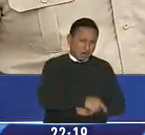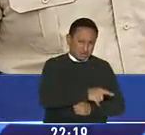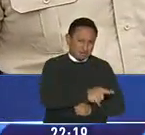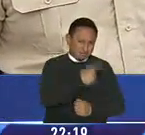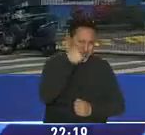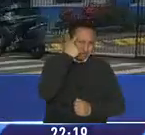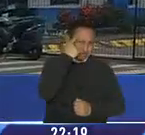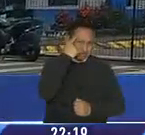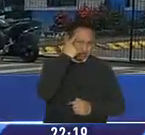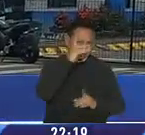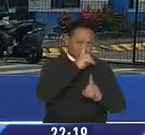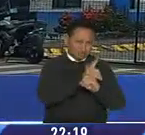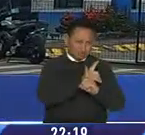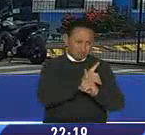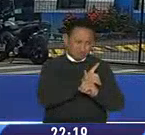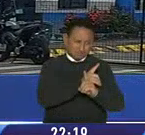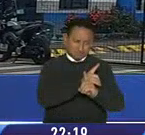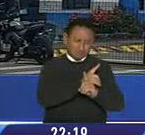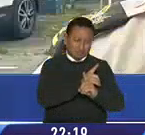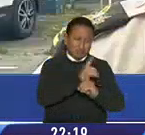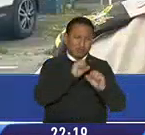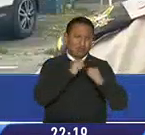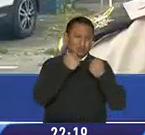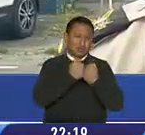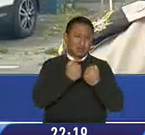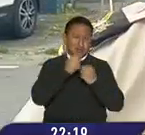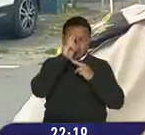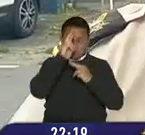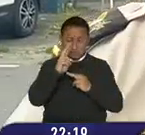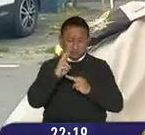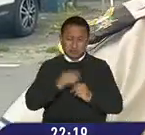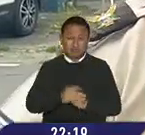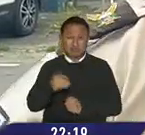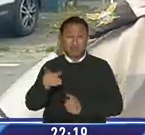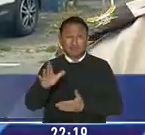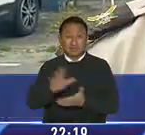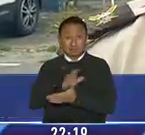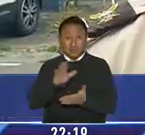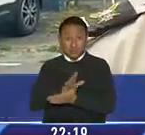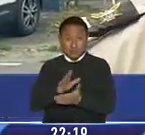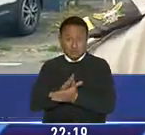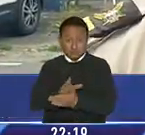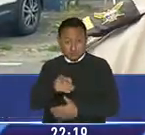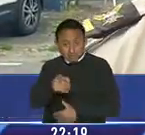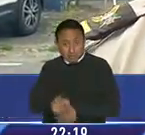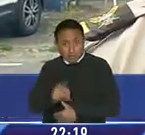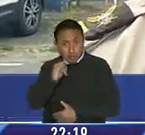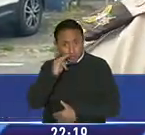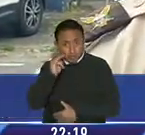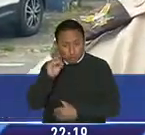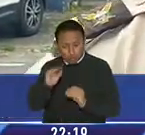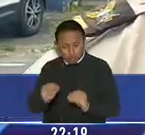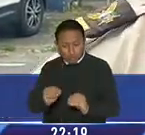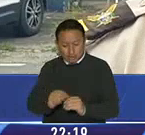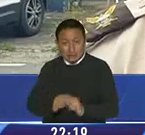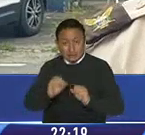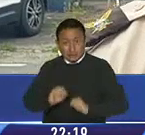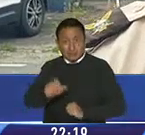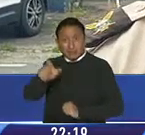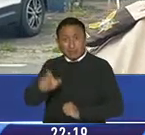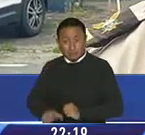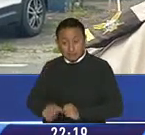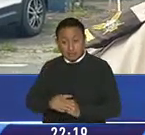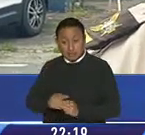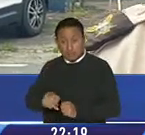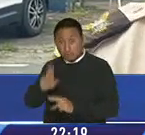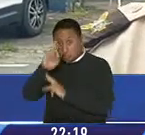existe una falta de valores en la sociedad. Las mismas escuelitas vayan ya fomentando desde el inicio al ciudadano al